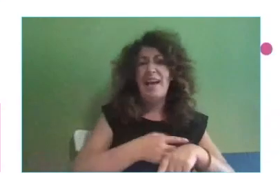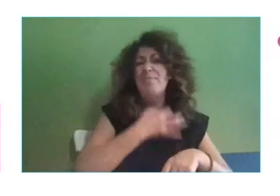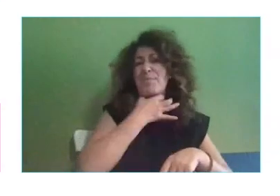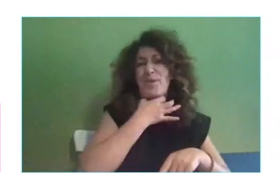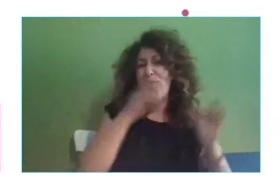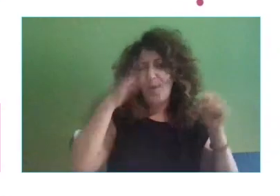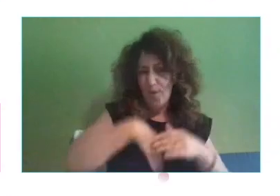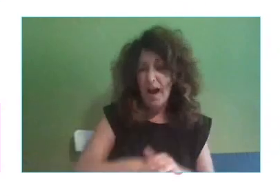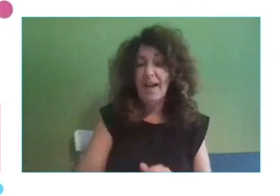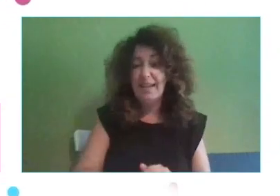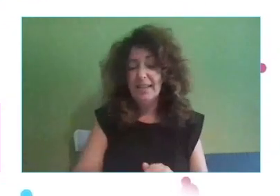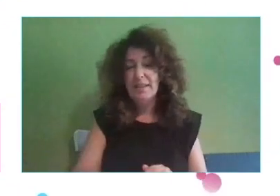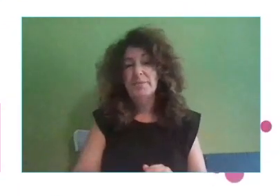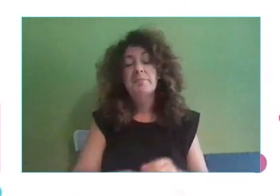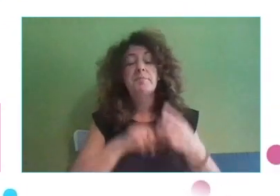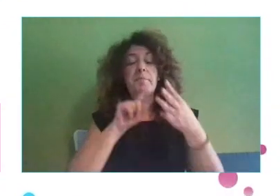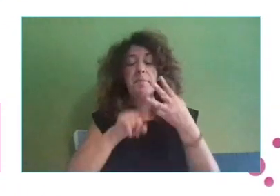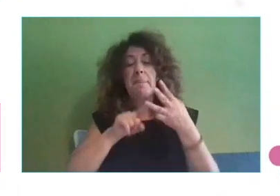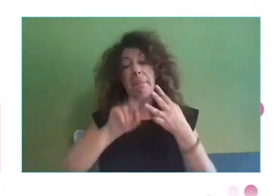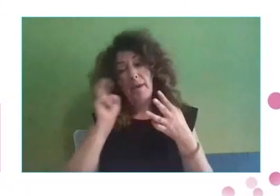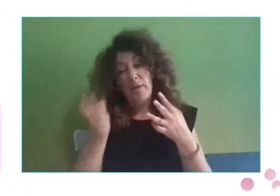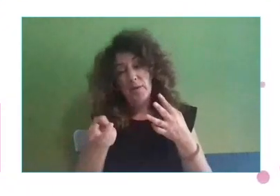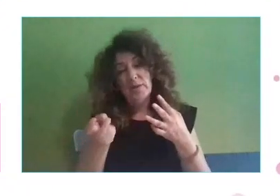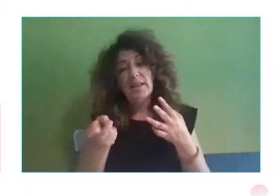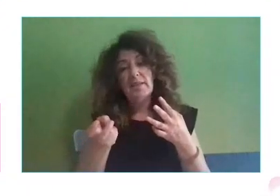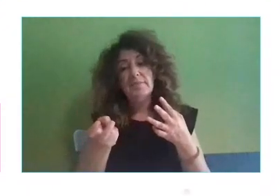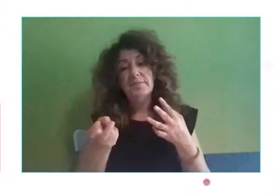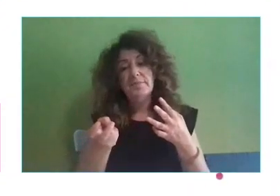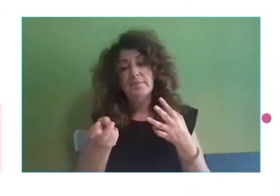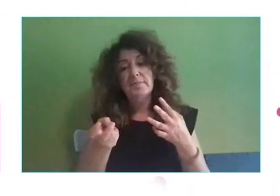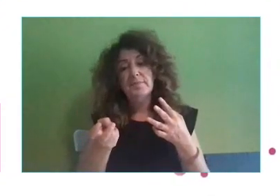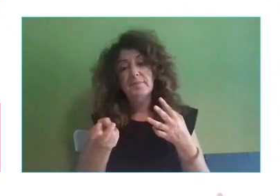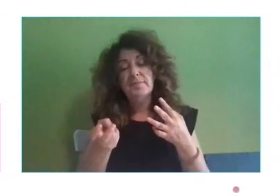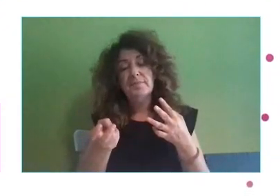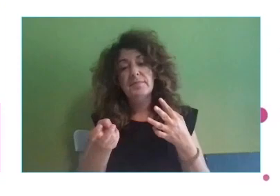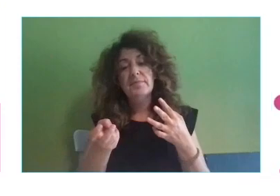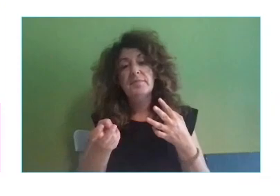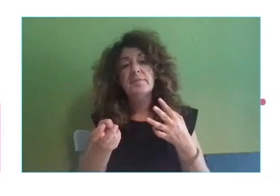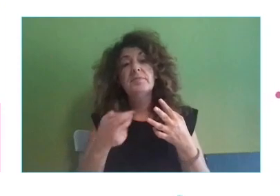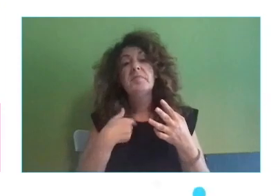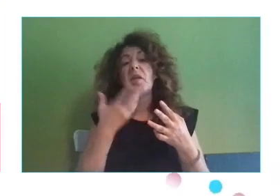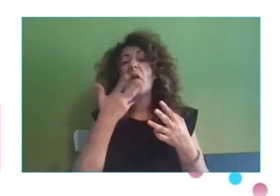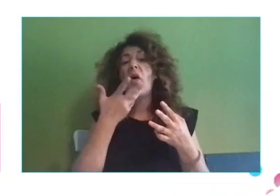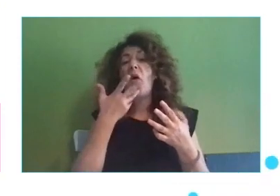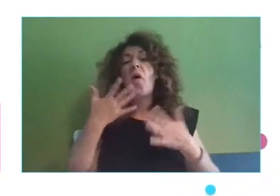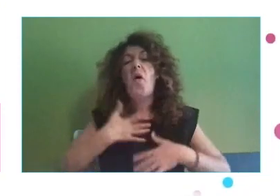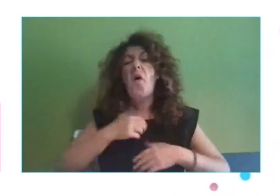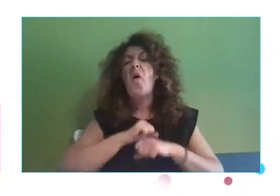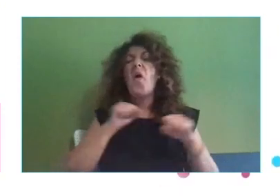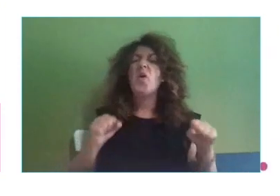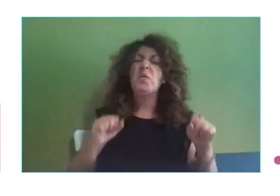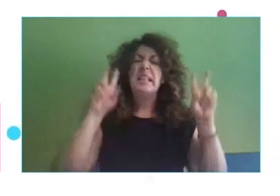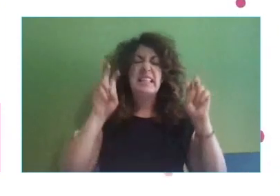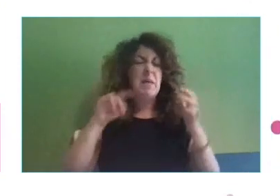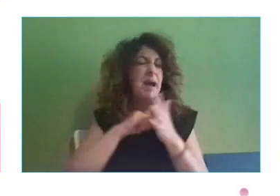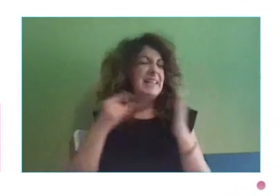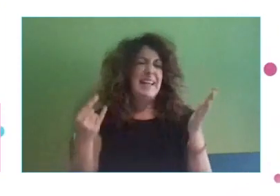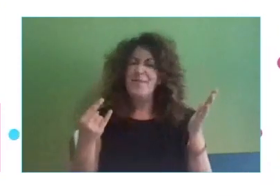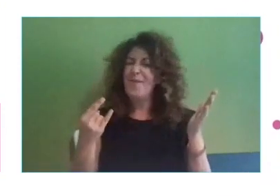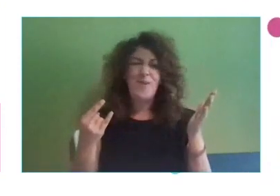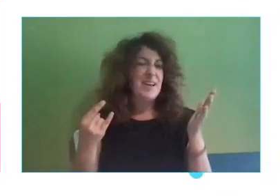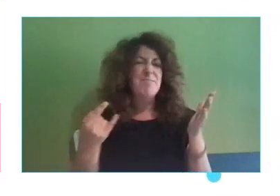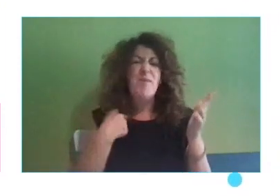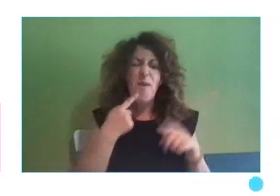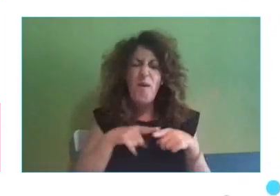hay otro elemento clave, que es la falta de conocimiento en la tecnología, no sé qué es lo que necesito, no sé qué es lo que puedo